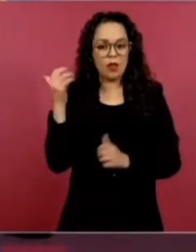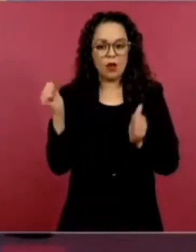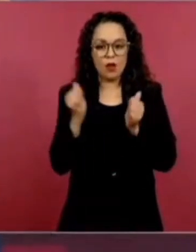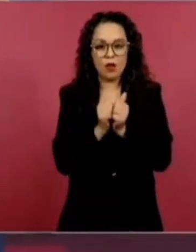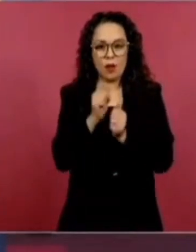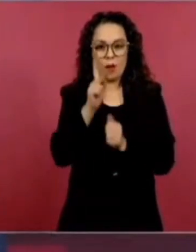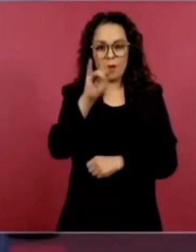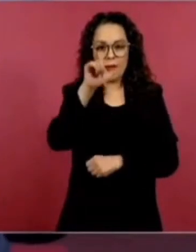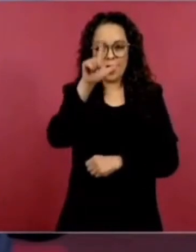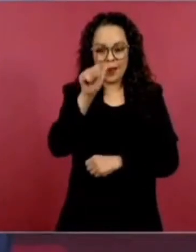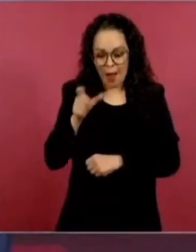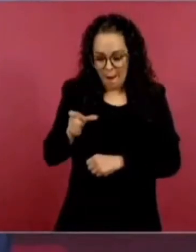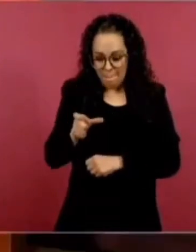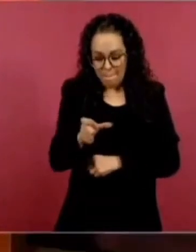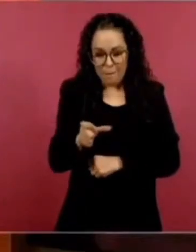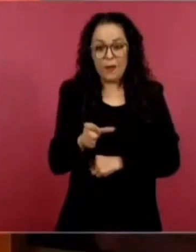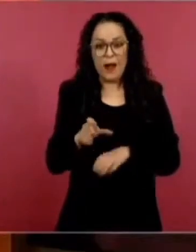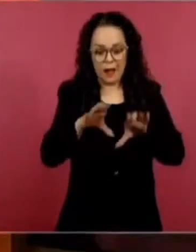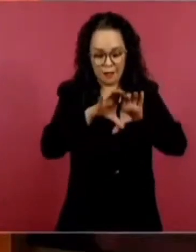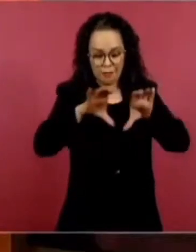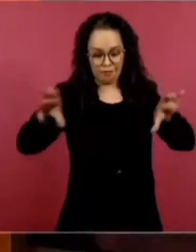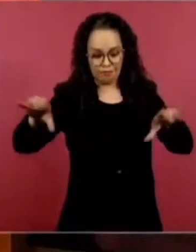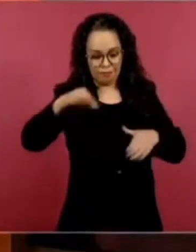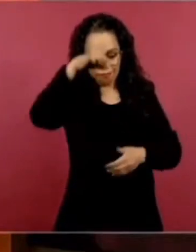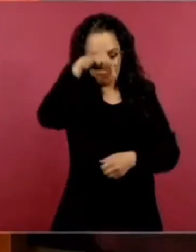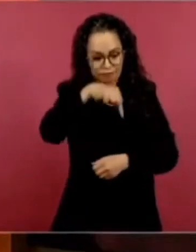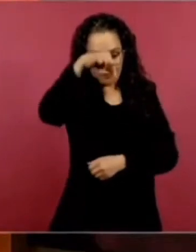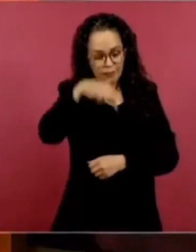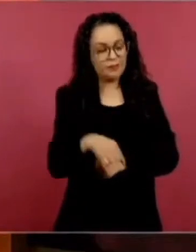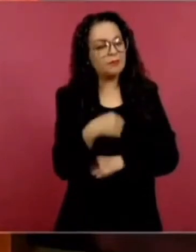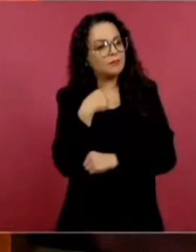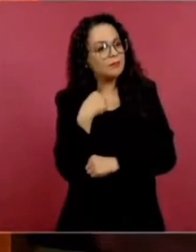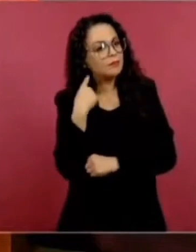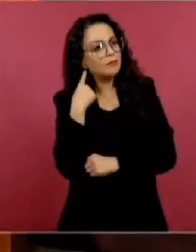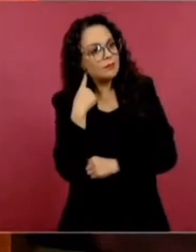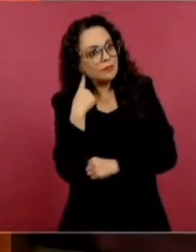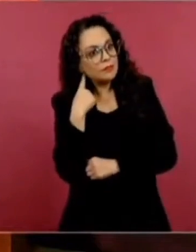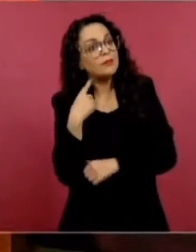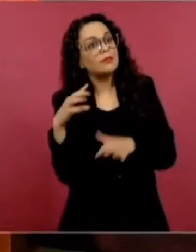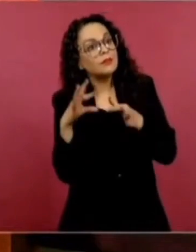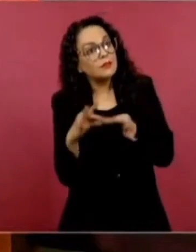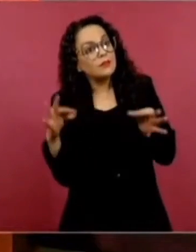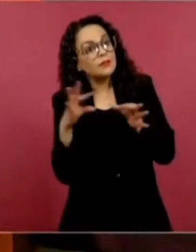ahí nos podíamos escuchar la narración de los juegos.